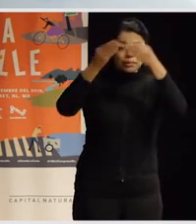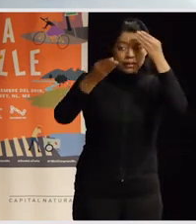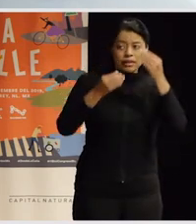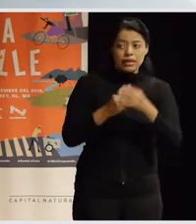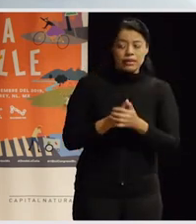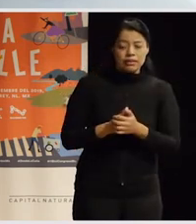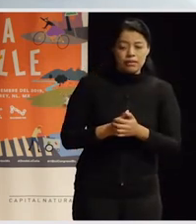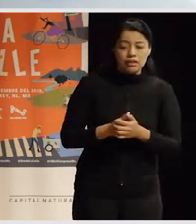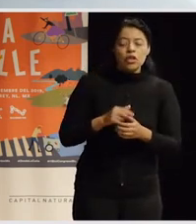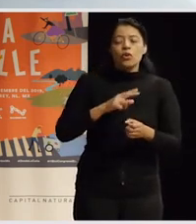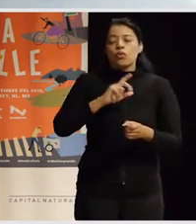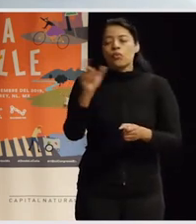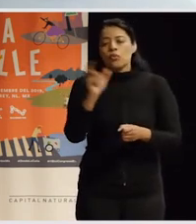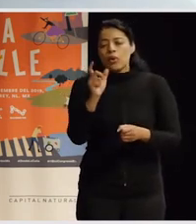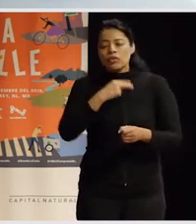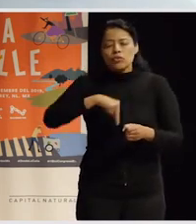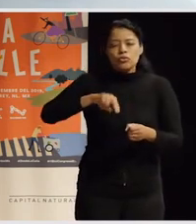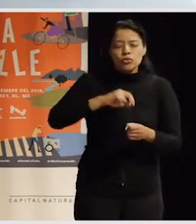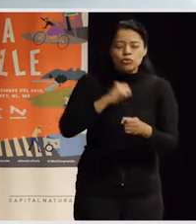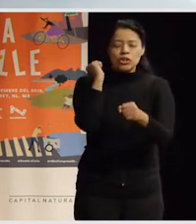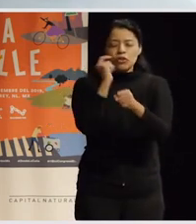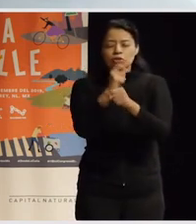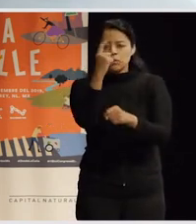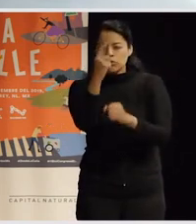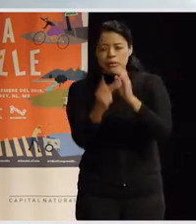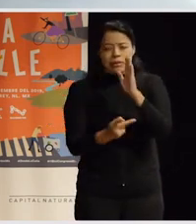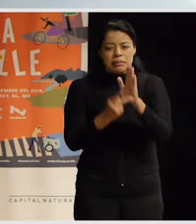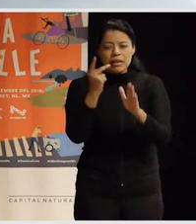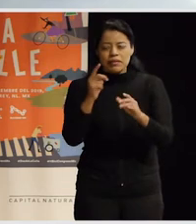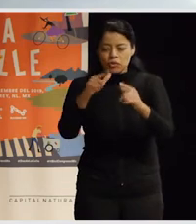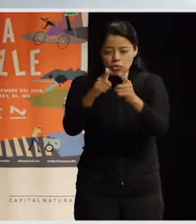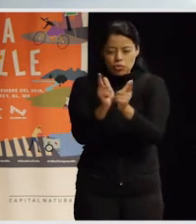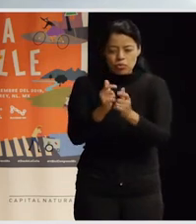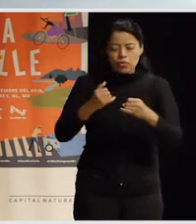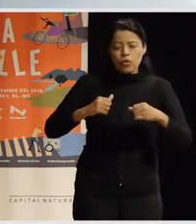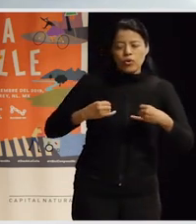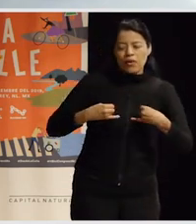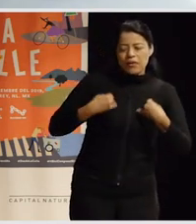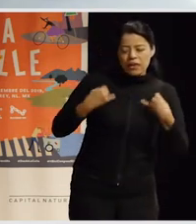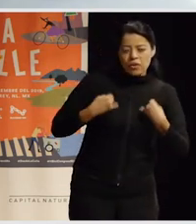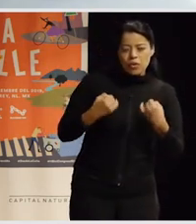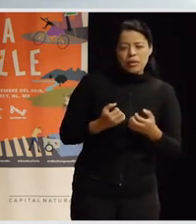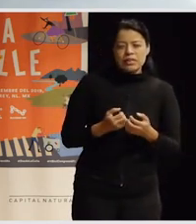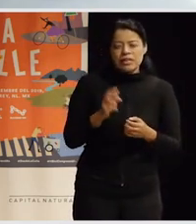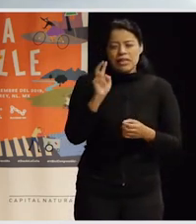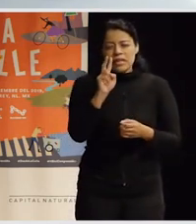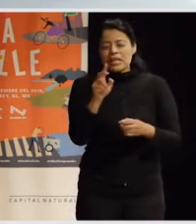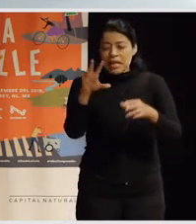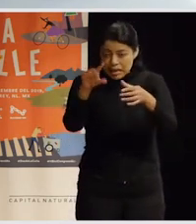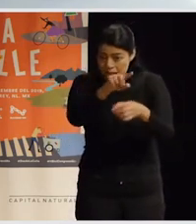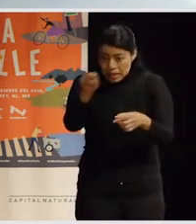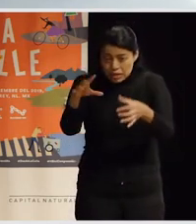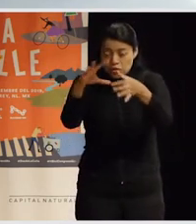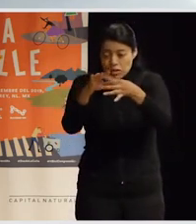cuando nos encontramos por primera vez con grupos de adolescentes a trabajar cómo vivían la ciudad y qué mejoras podían proponer, nos dimos cuenta que esto